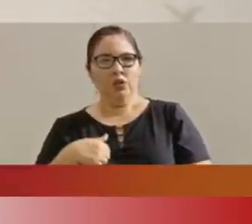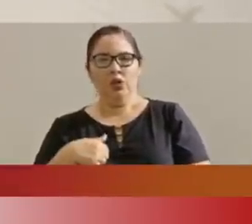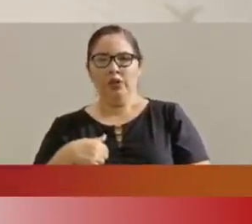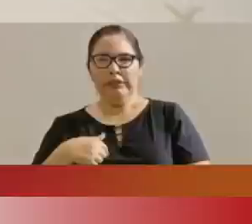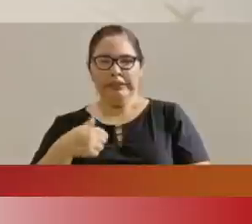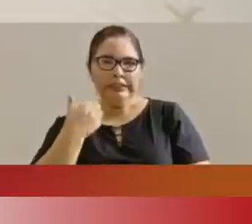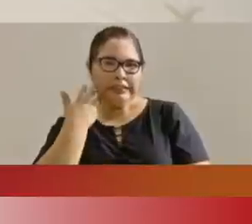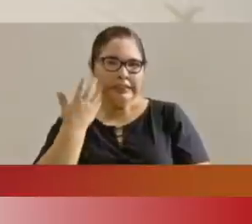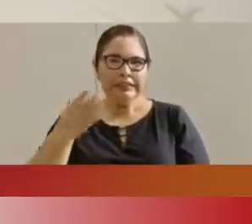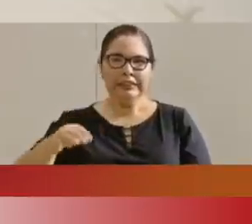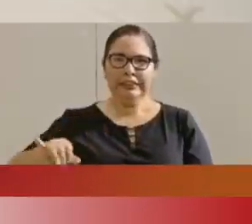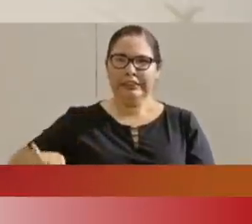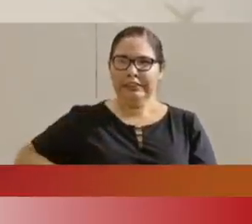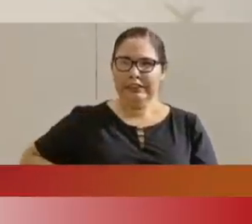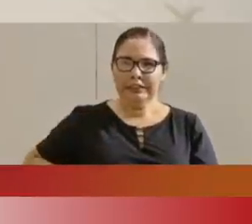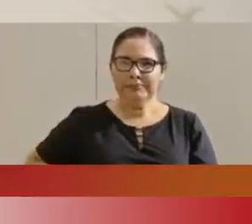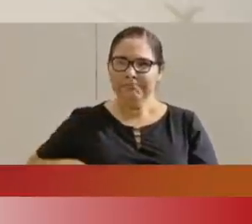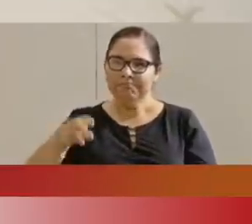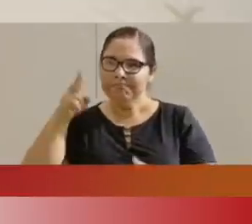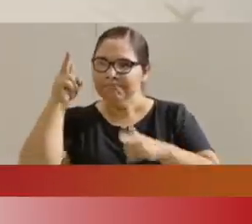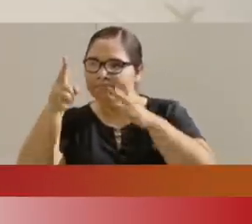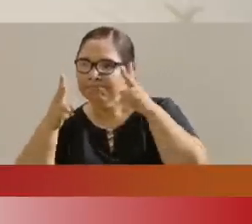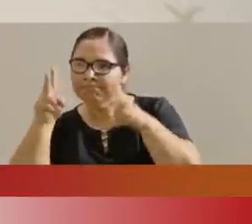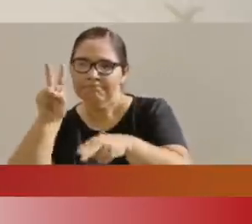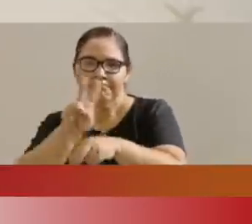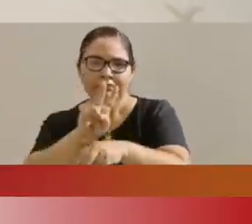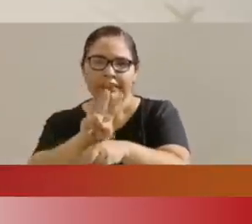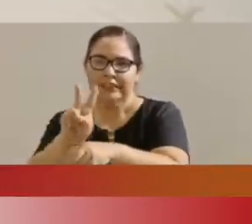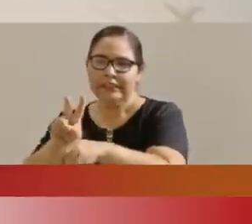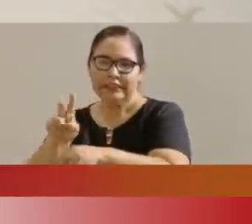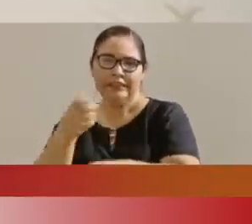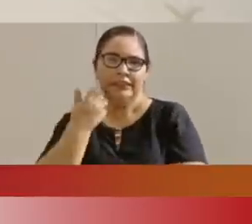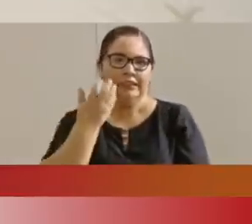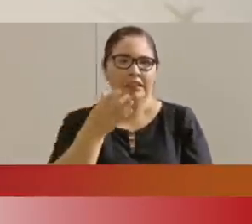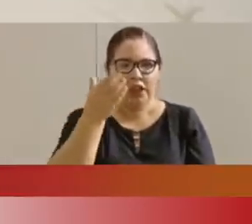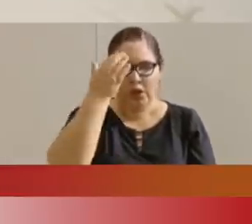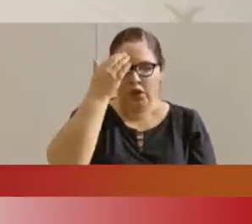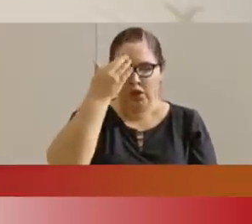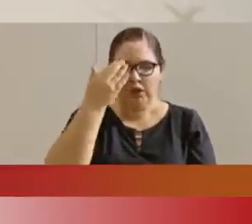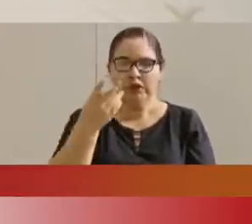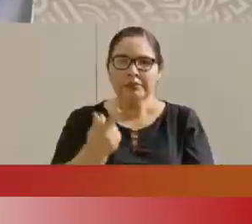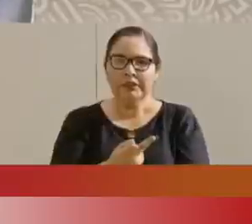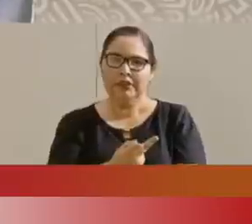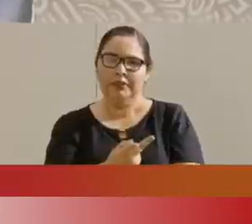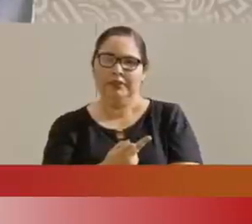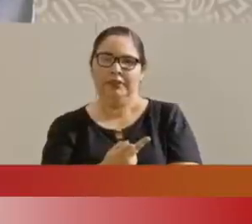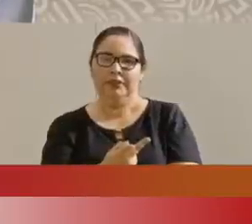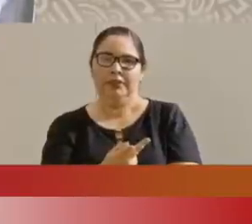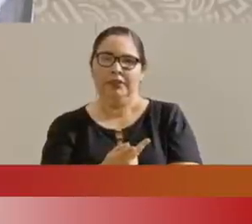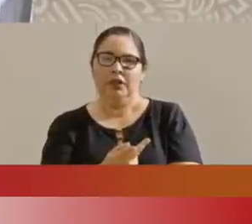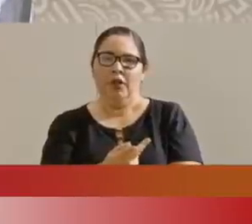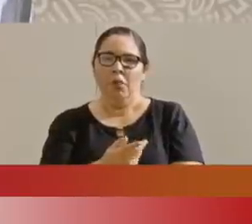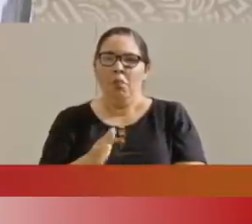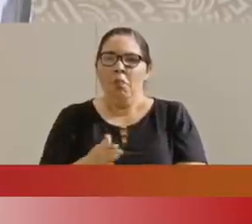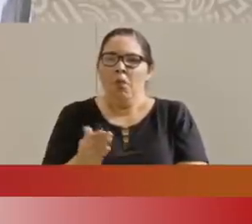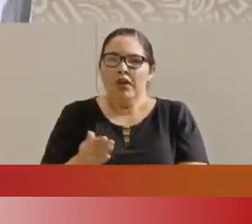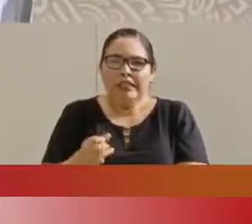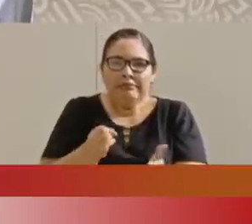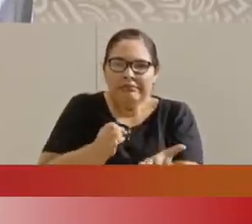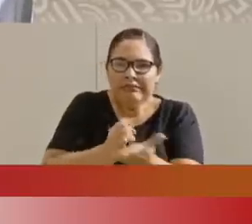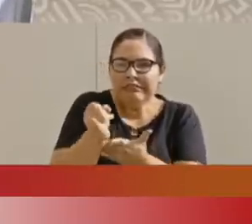interés en venir porque teníamos que